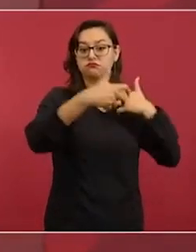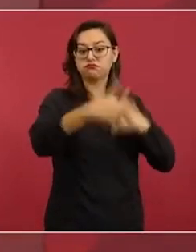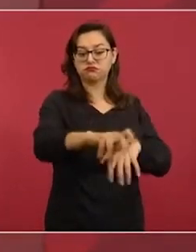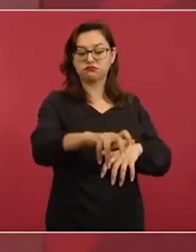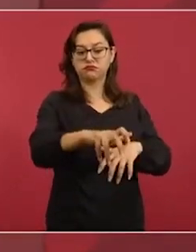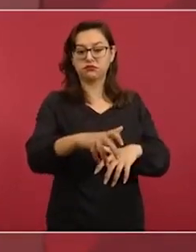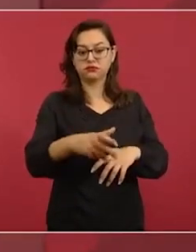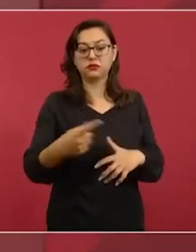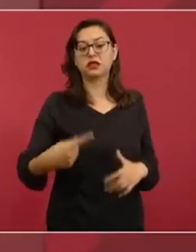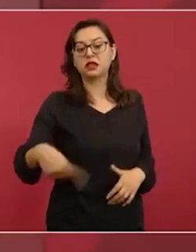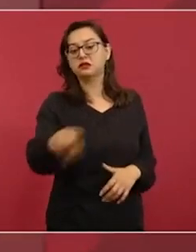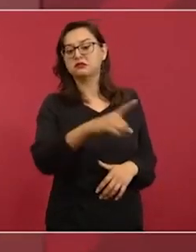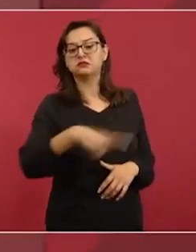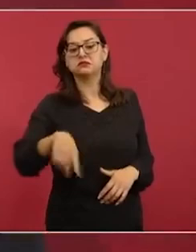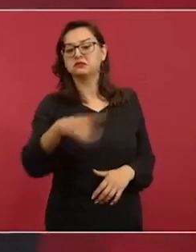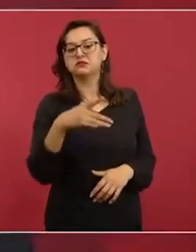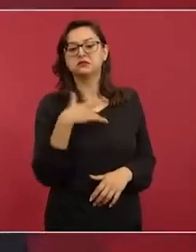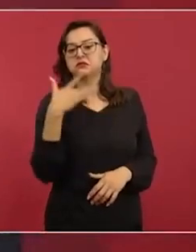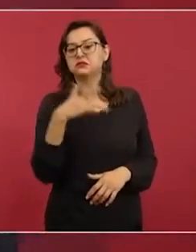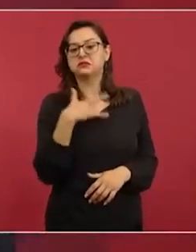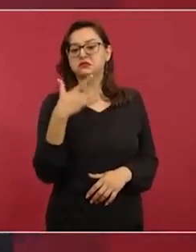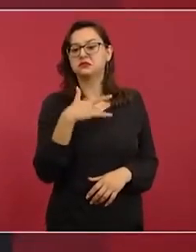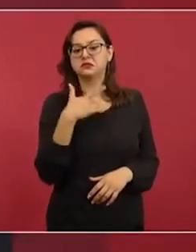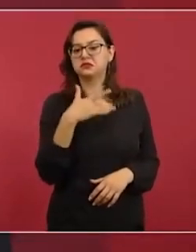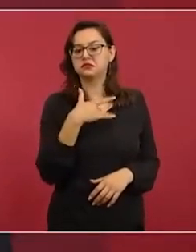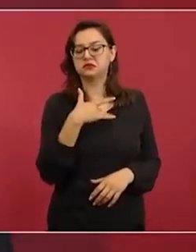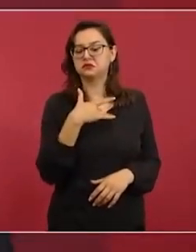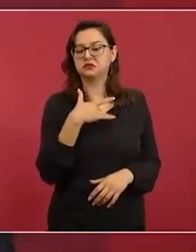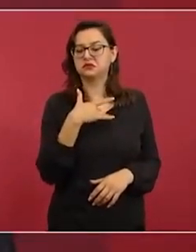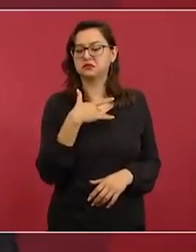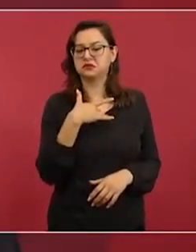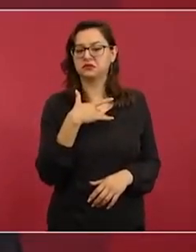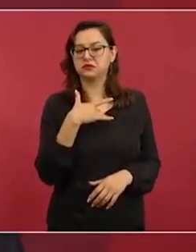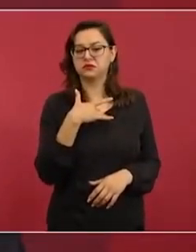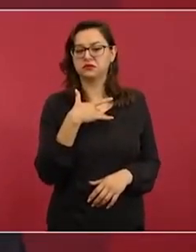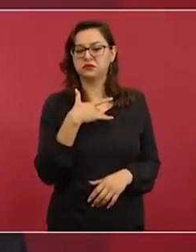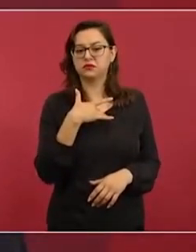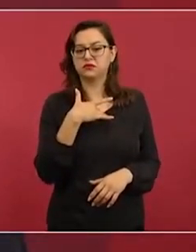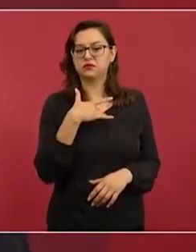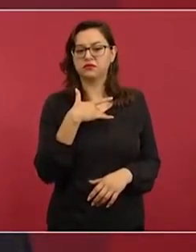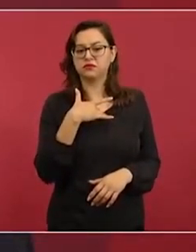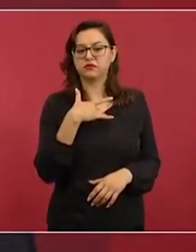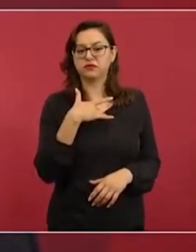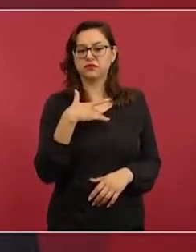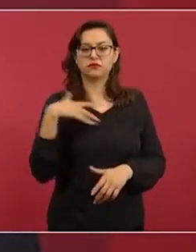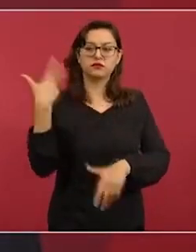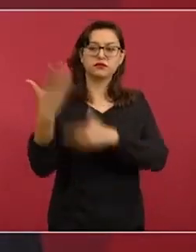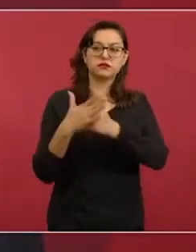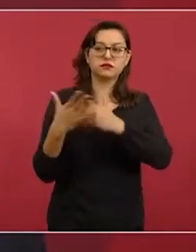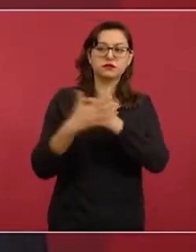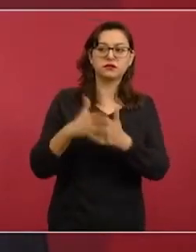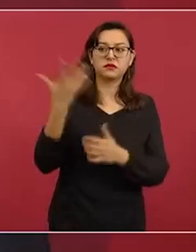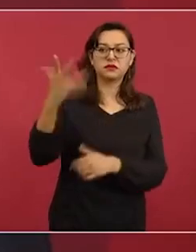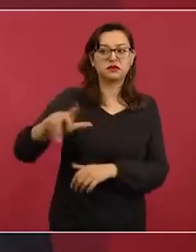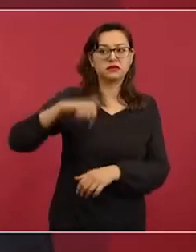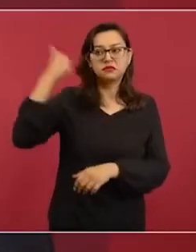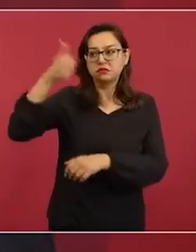quienes no están a favor de la revocación